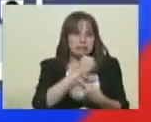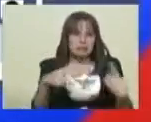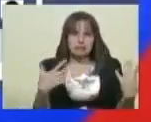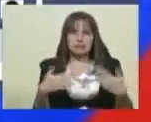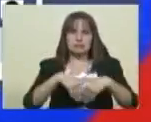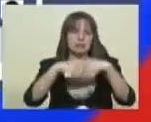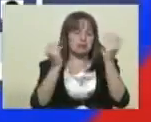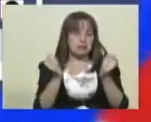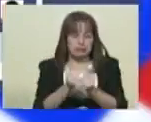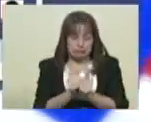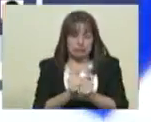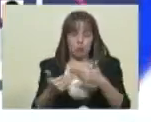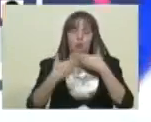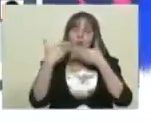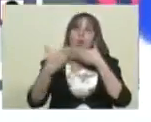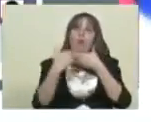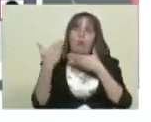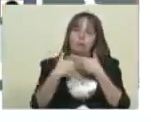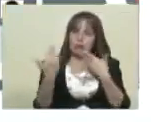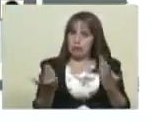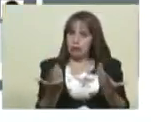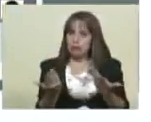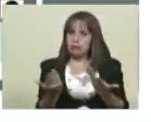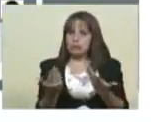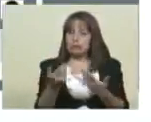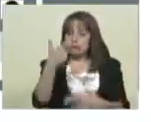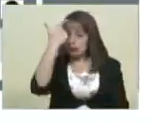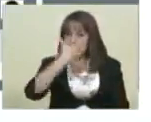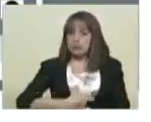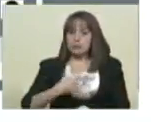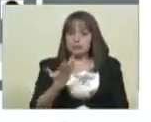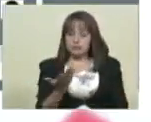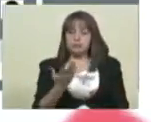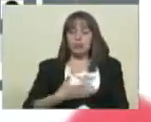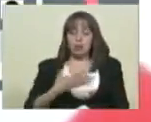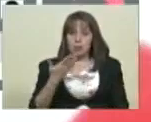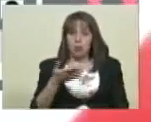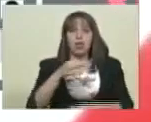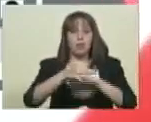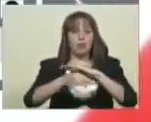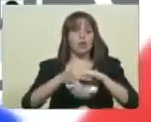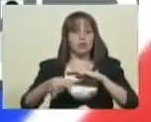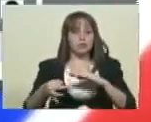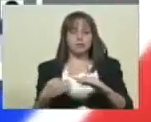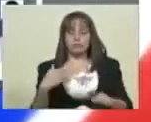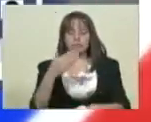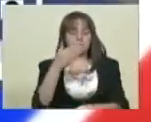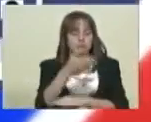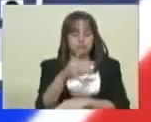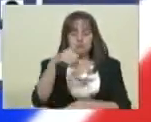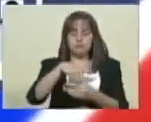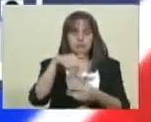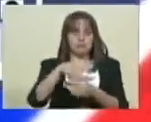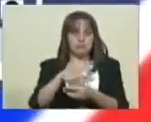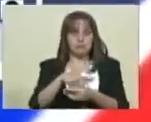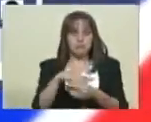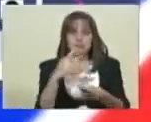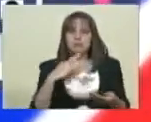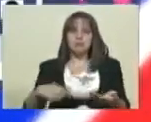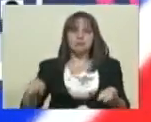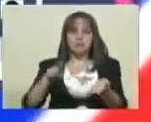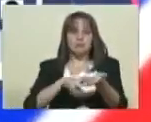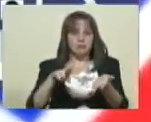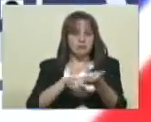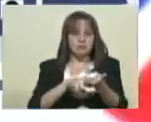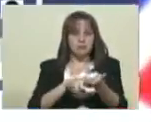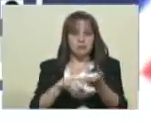su integridad física, que pertenecen a estos municipios. Por eso volvemos a repetir que las personas